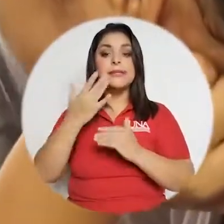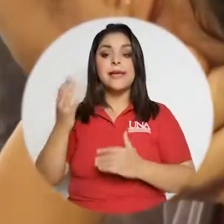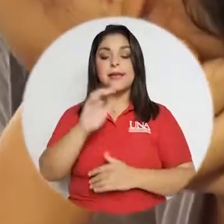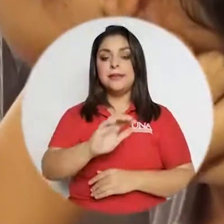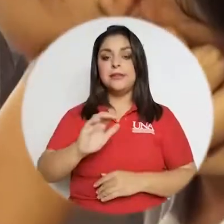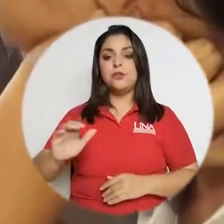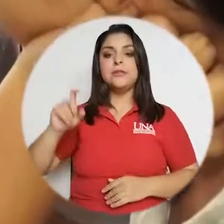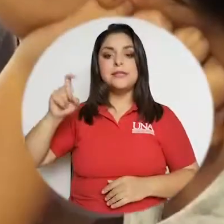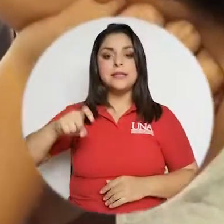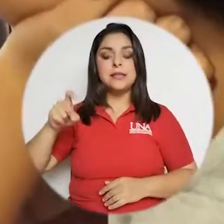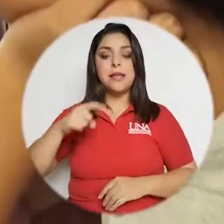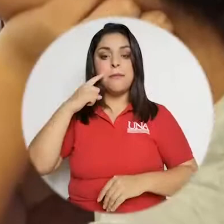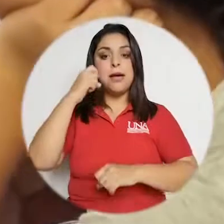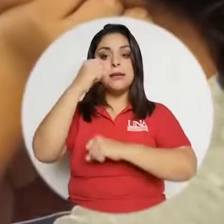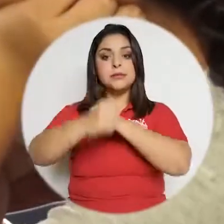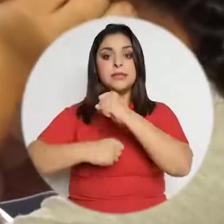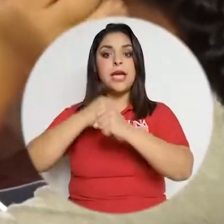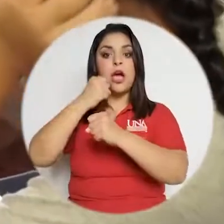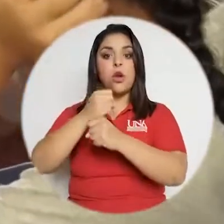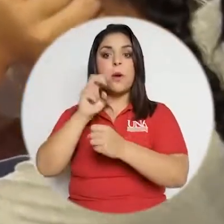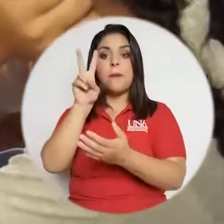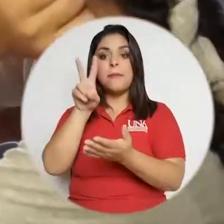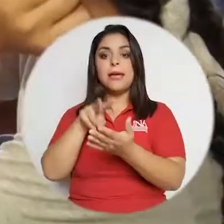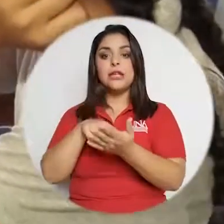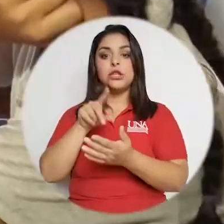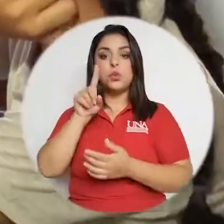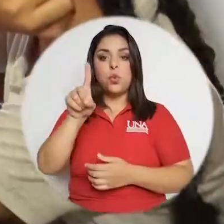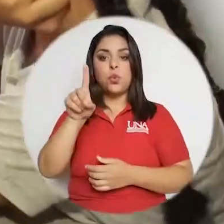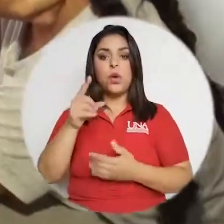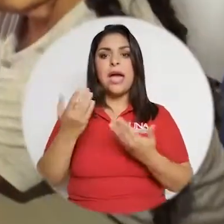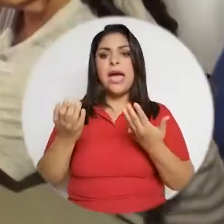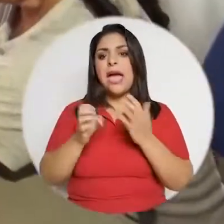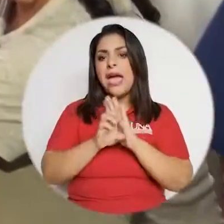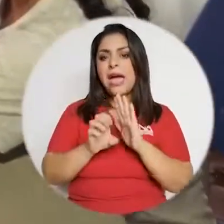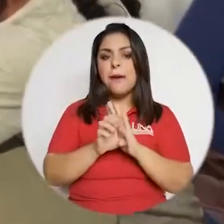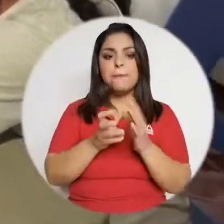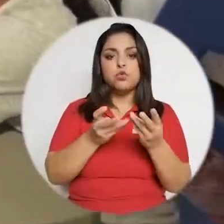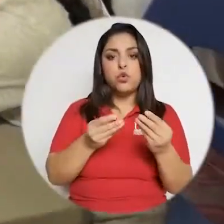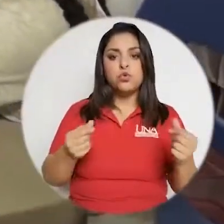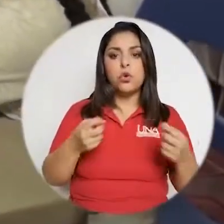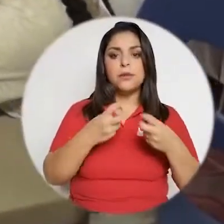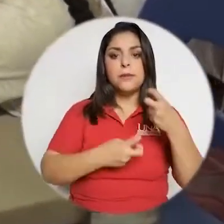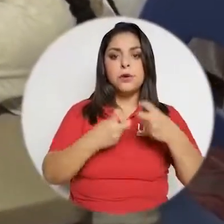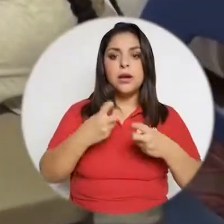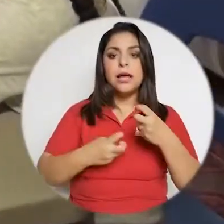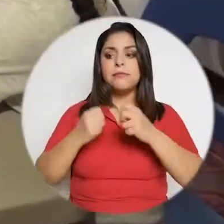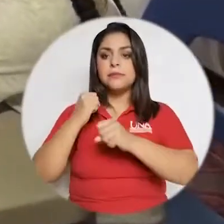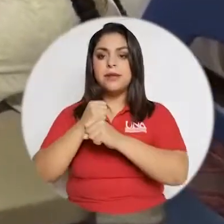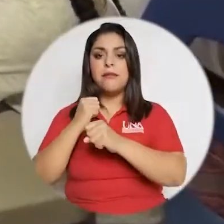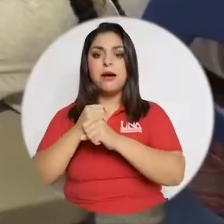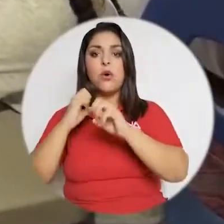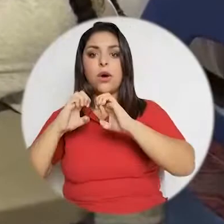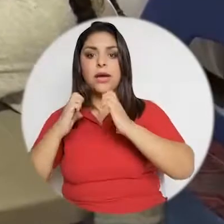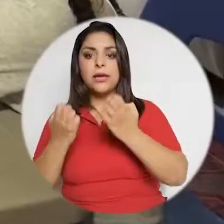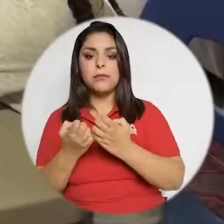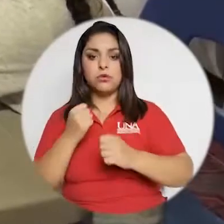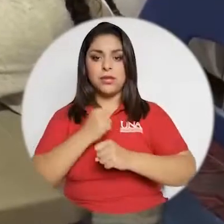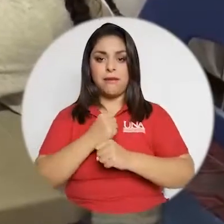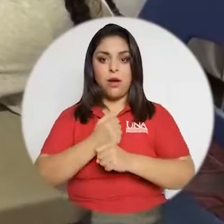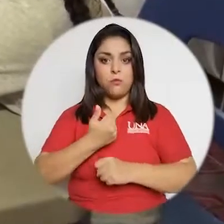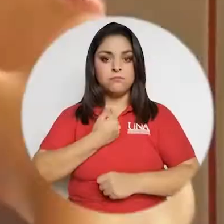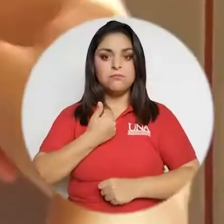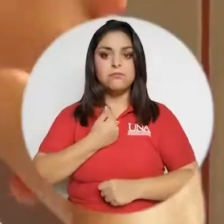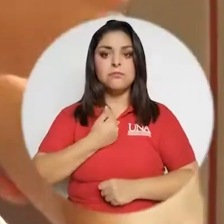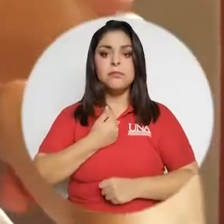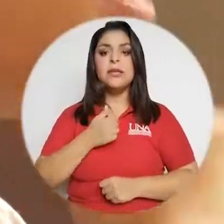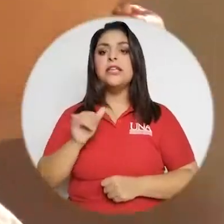superiores que los niños necesitan para el siglo XXI, como resolución de problemas, como trabajo en equipo, como trabajo autónomo, ¿verdad? El uso